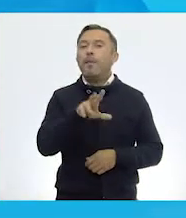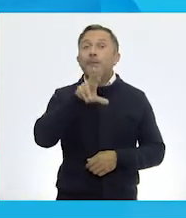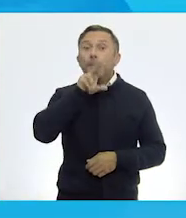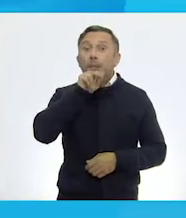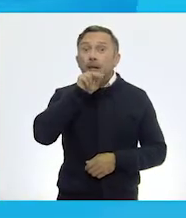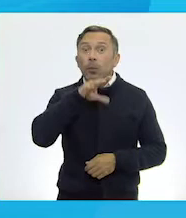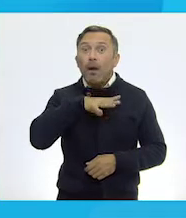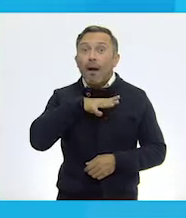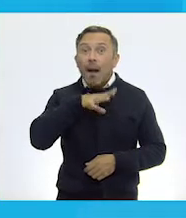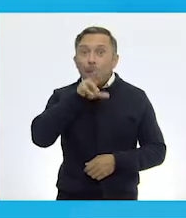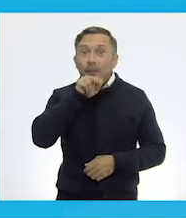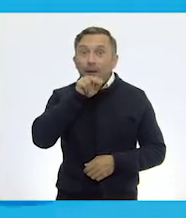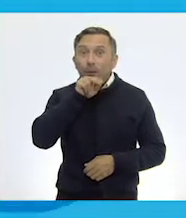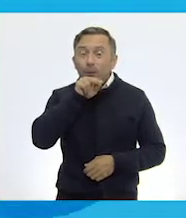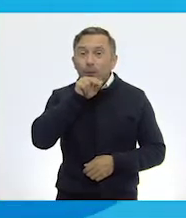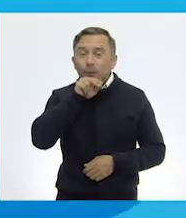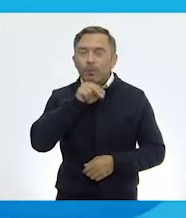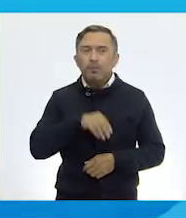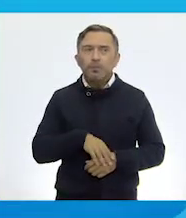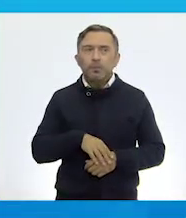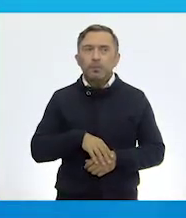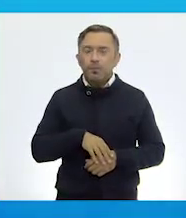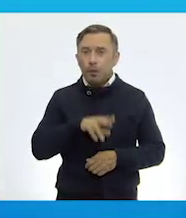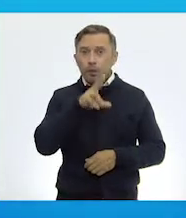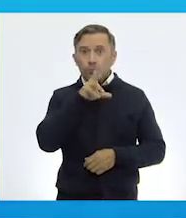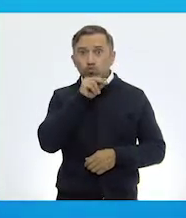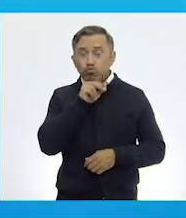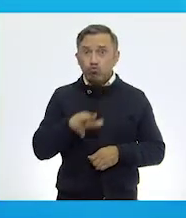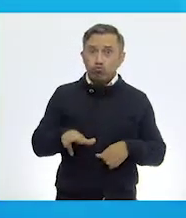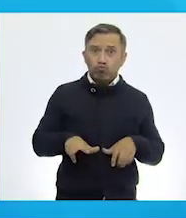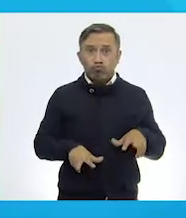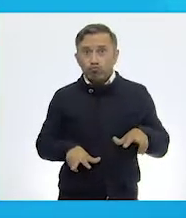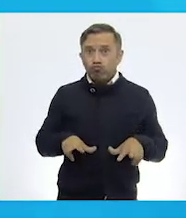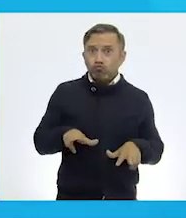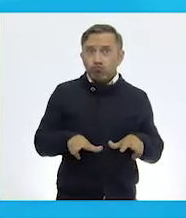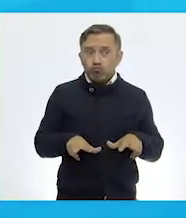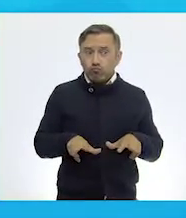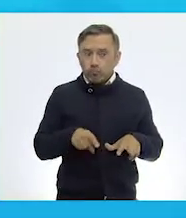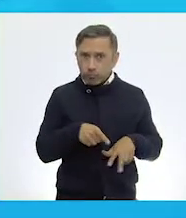El patito. ¿El patito puede depender del ser humano?